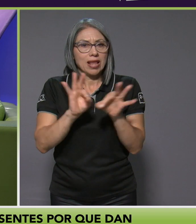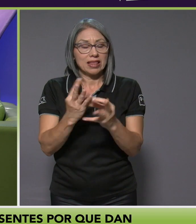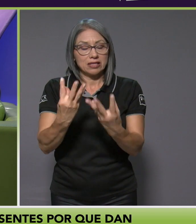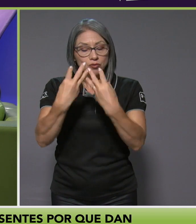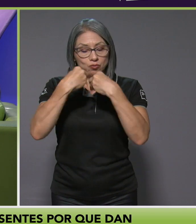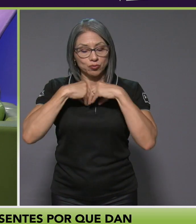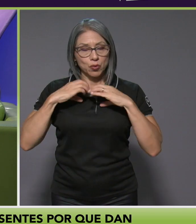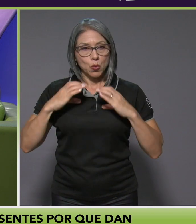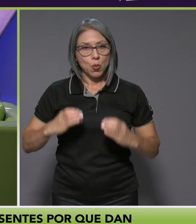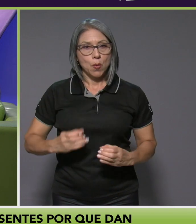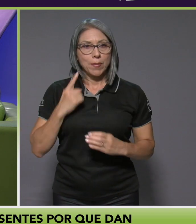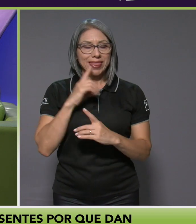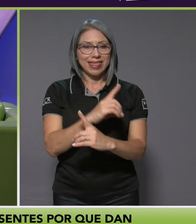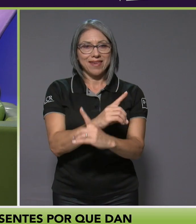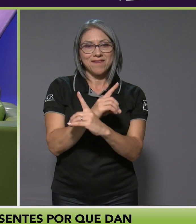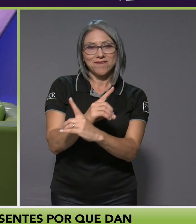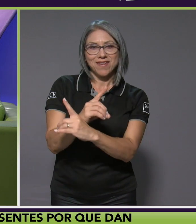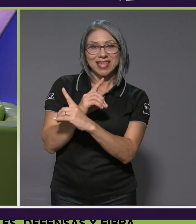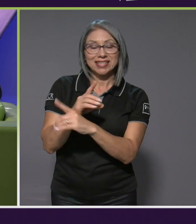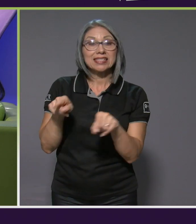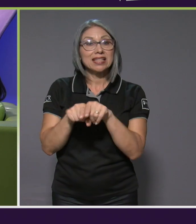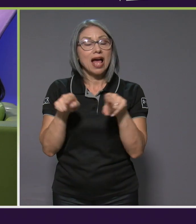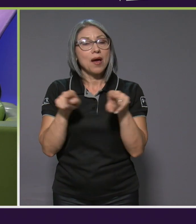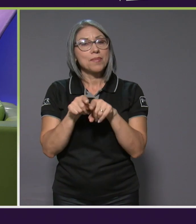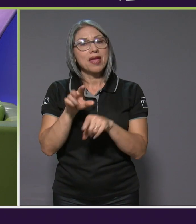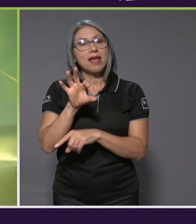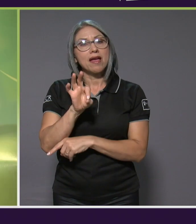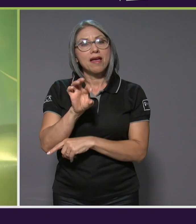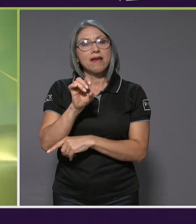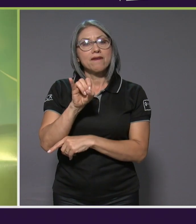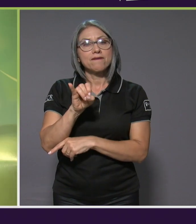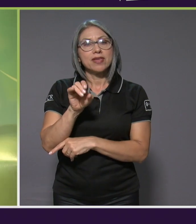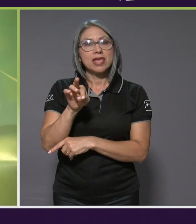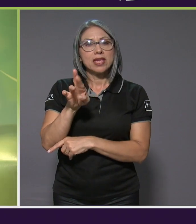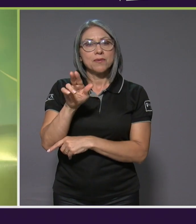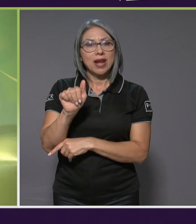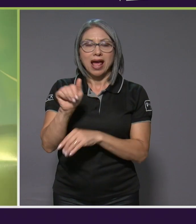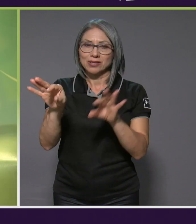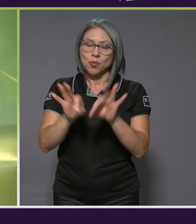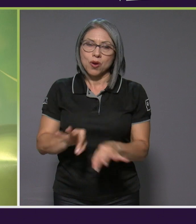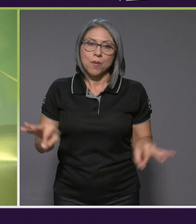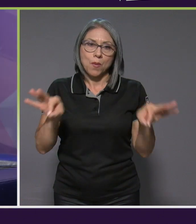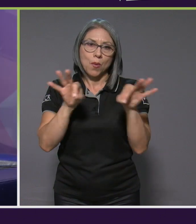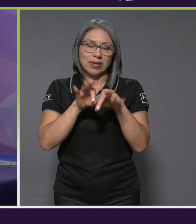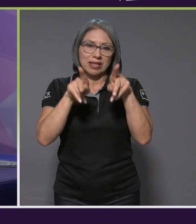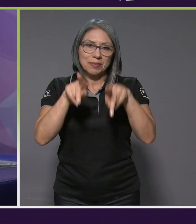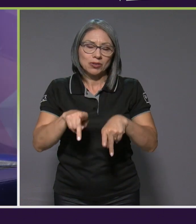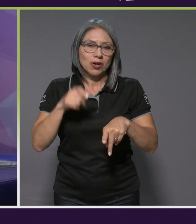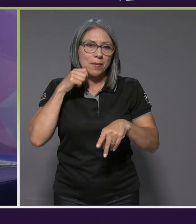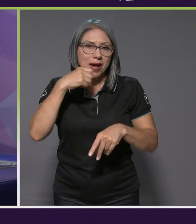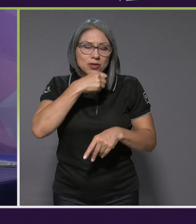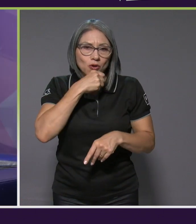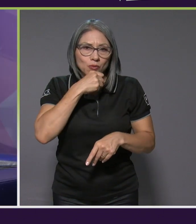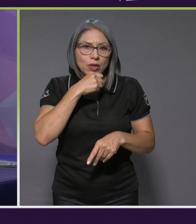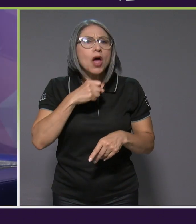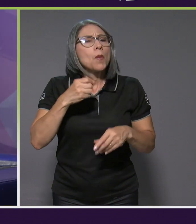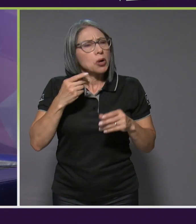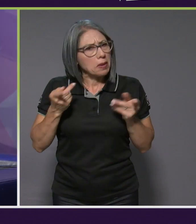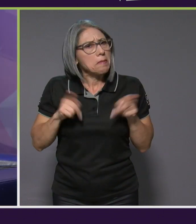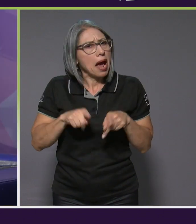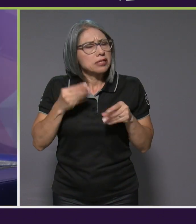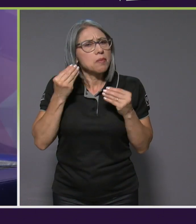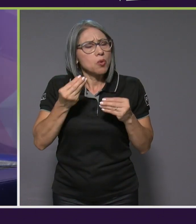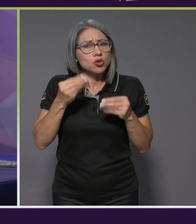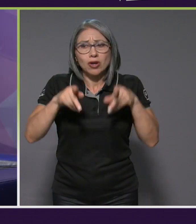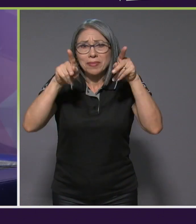defensas, el tema de la fibra, que es muy importante en la persona mayor, porque sí es muy frecuente que hayan problemas de estreñimiento, entonces,